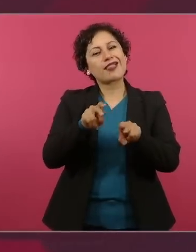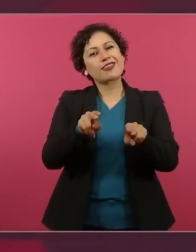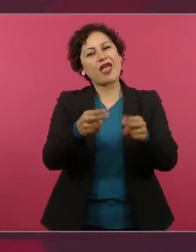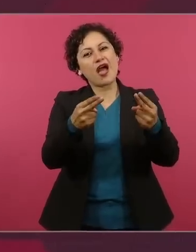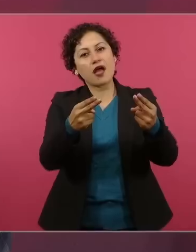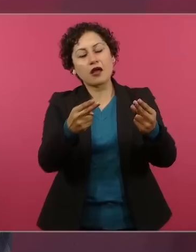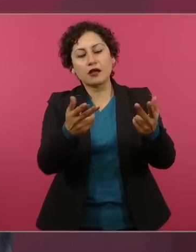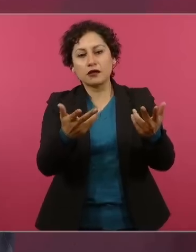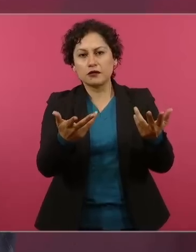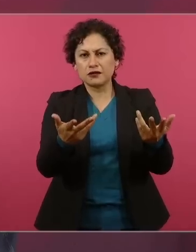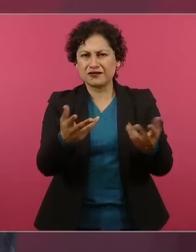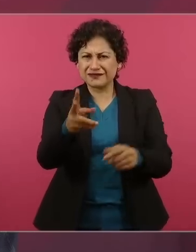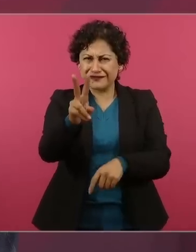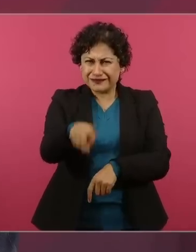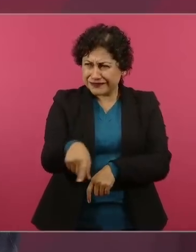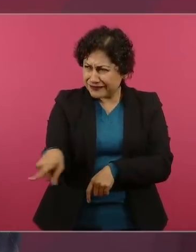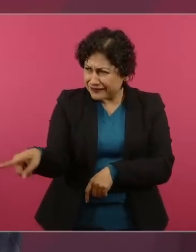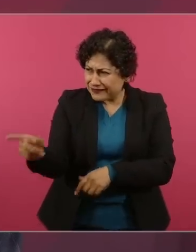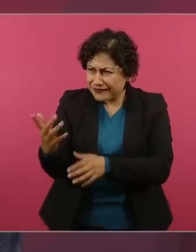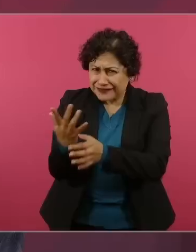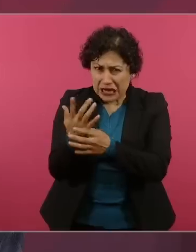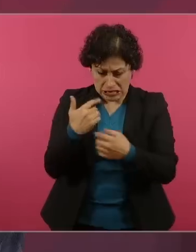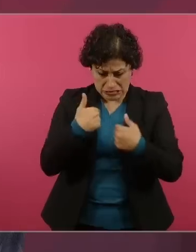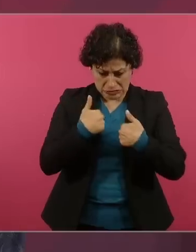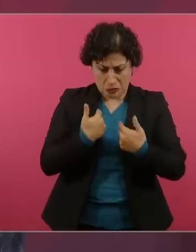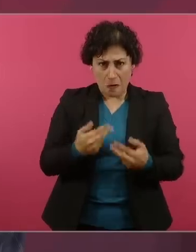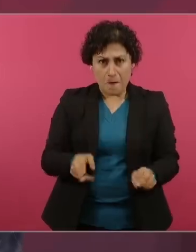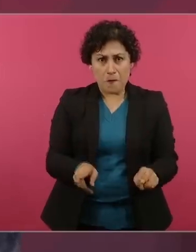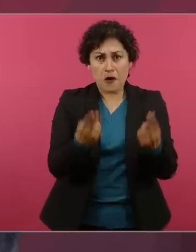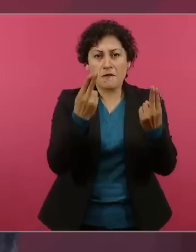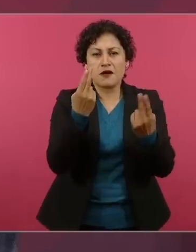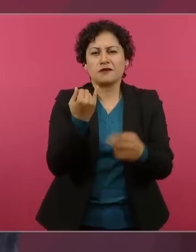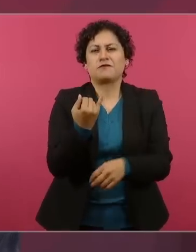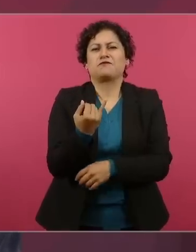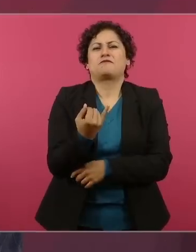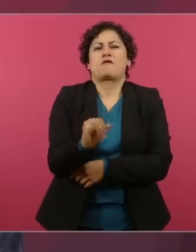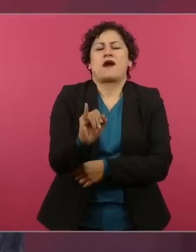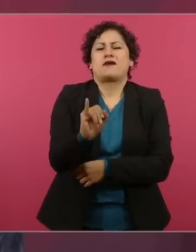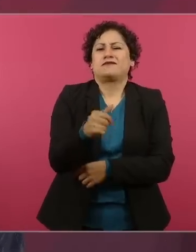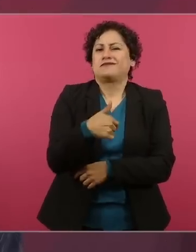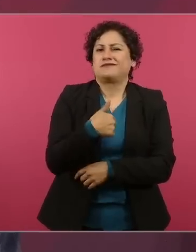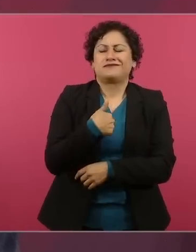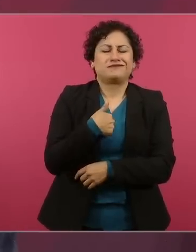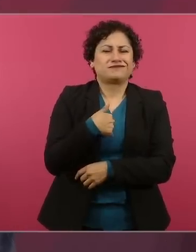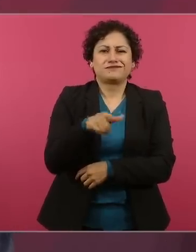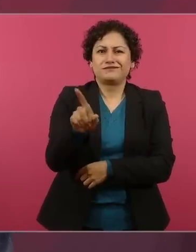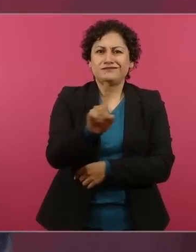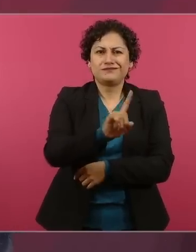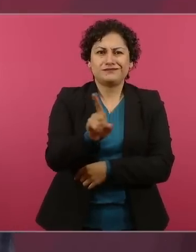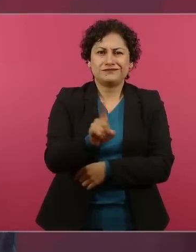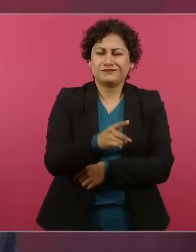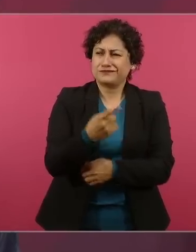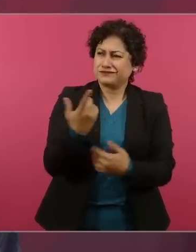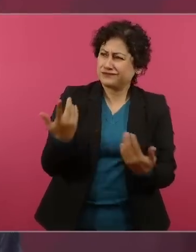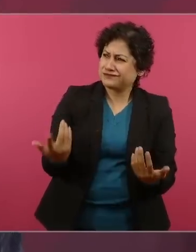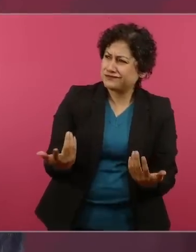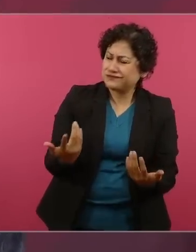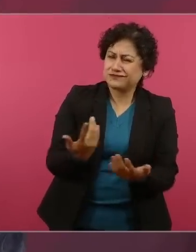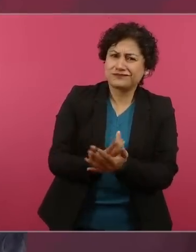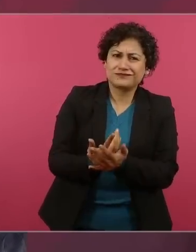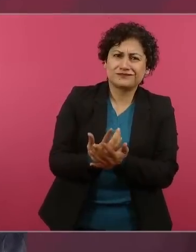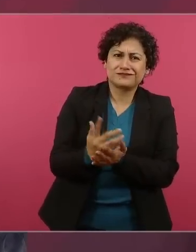ellos son capaces de todo, yo no,